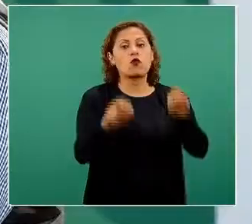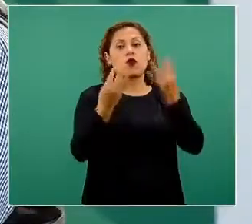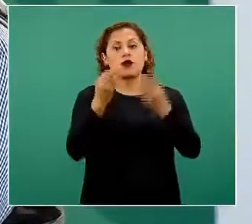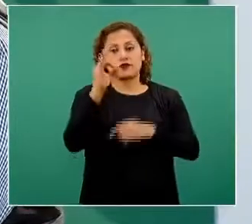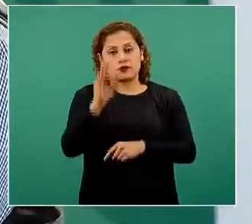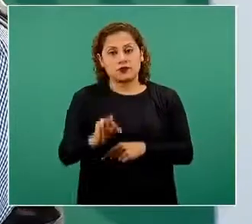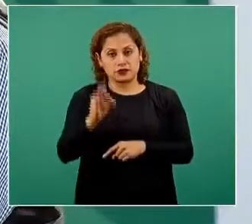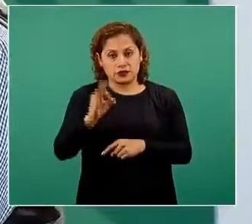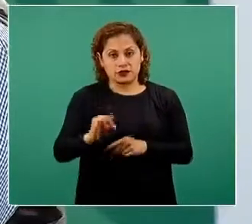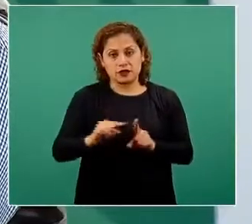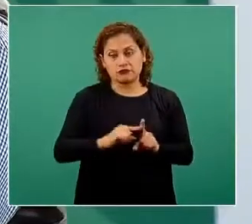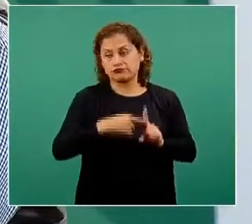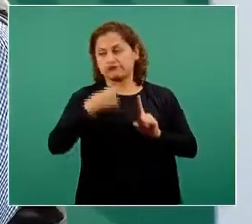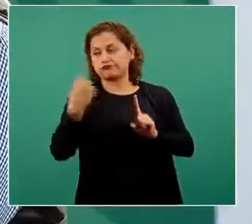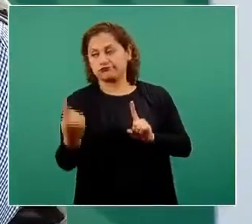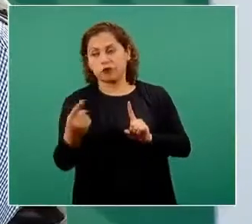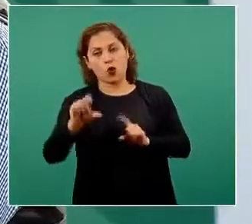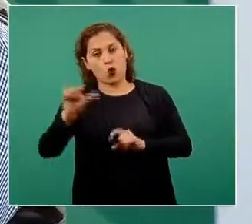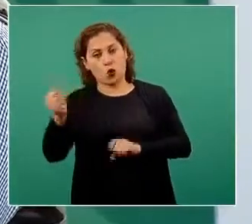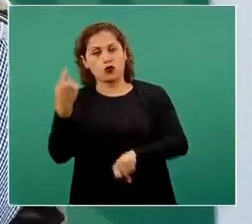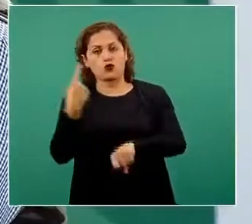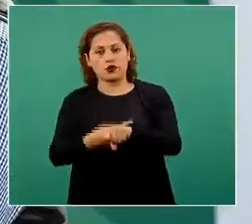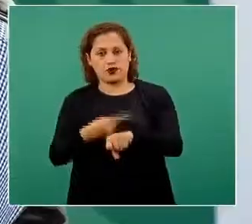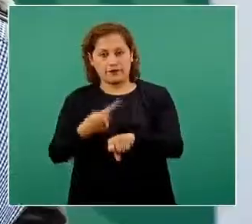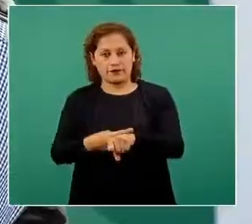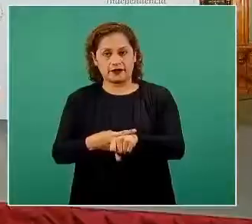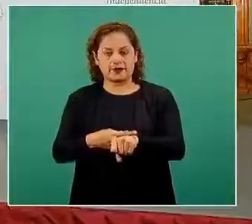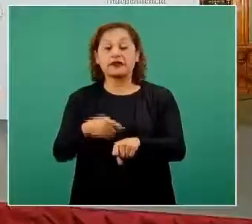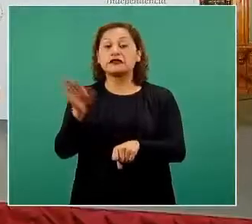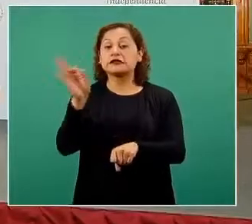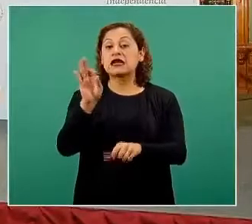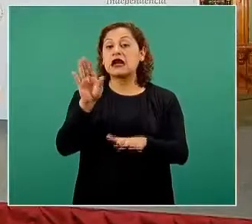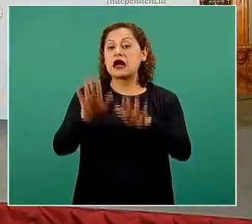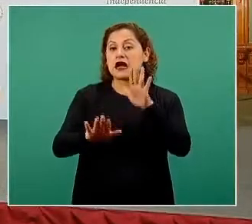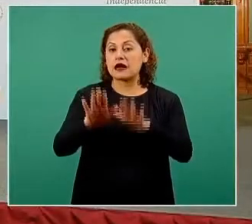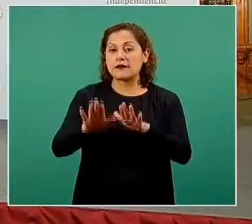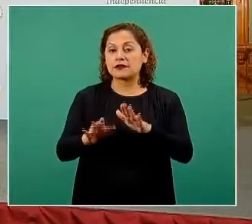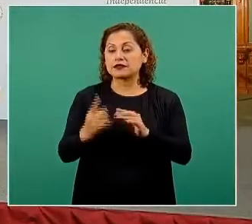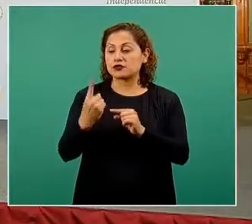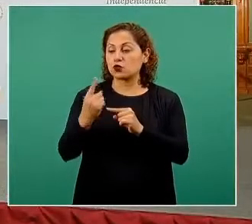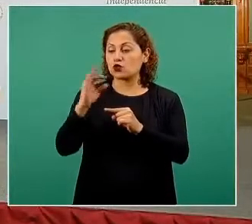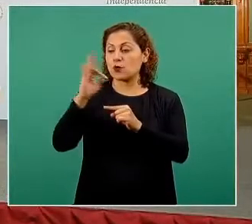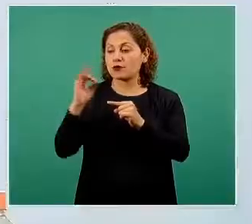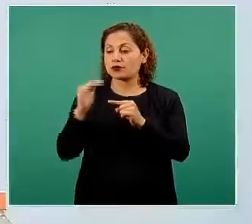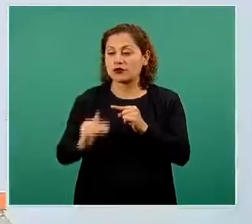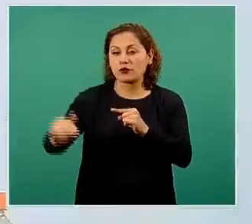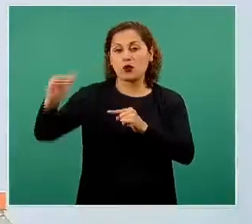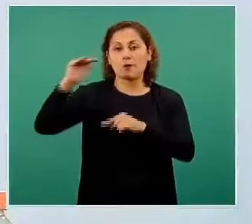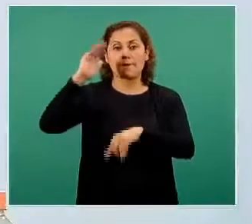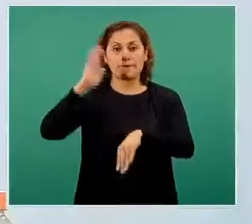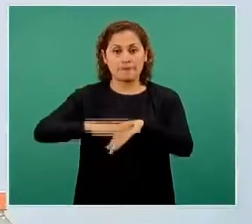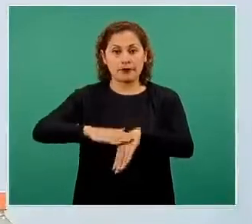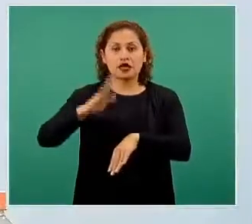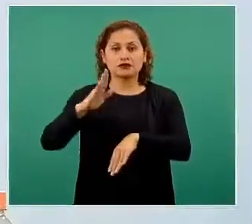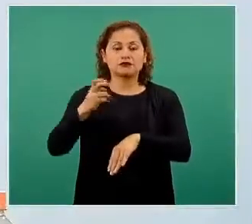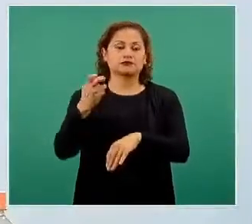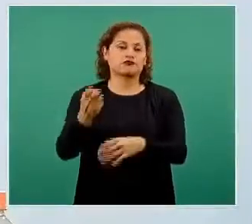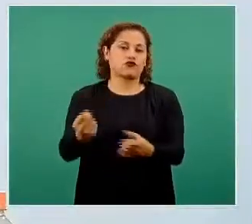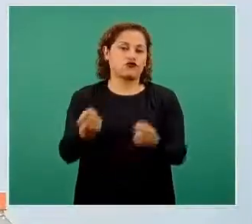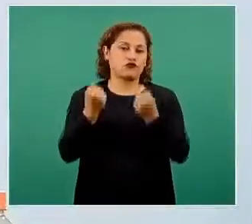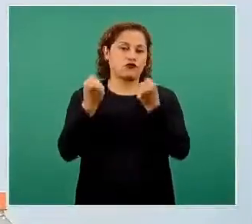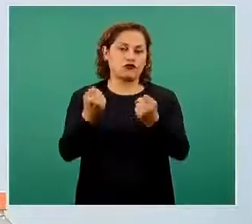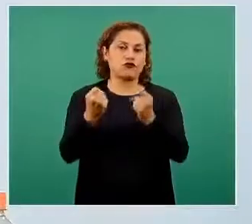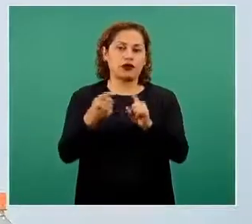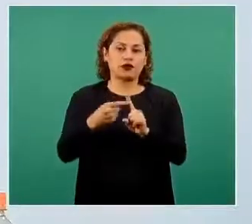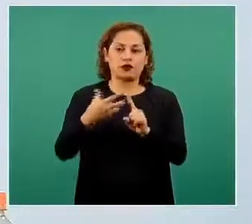esto quiere decir entonces que cuando el indicador está por encima de uno por arriba de uno entonces quiere decir que hay la posibilidad